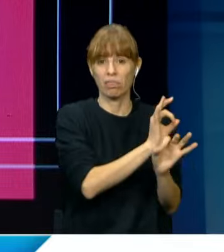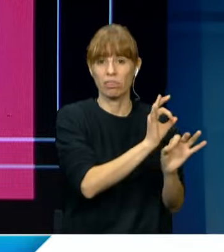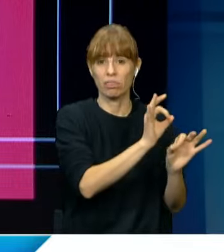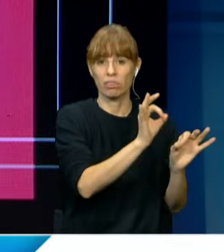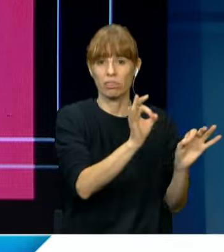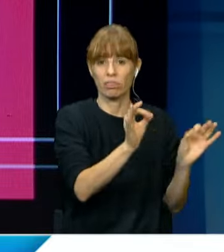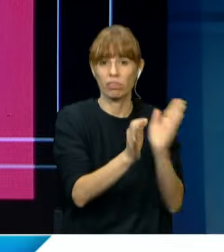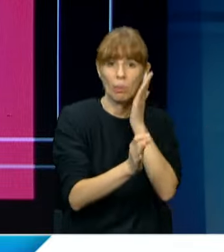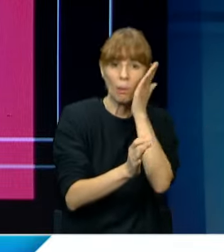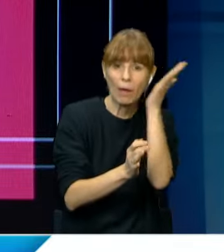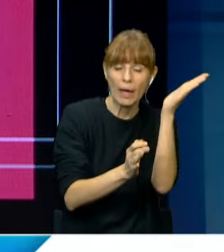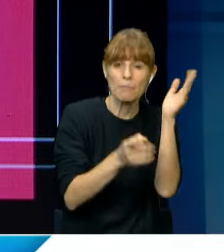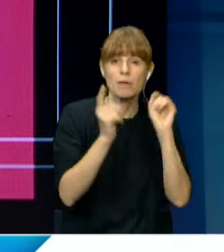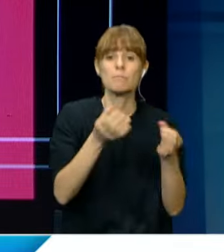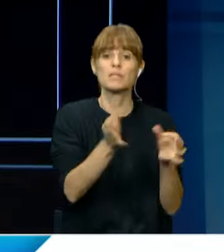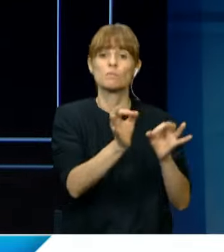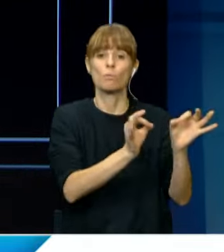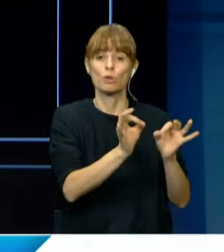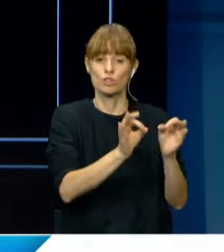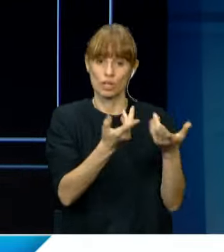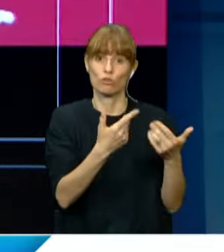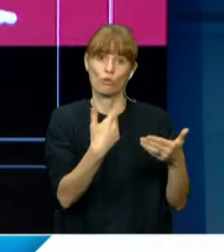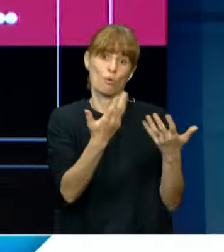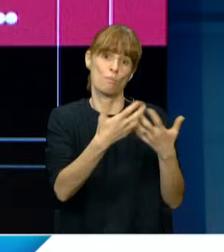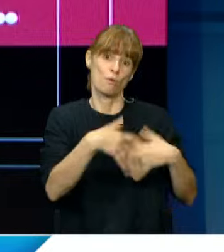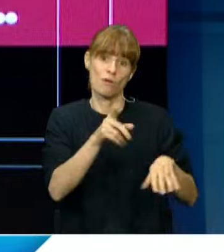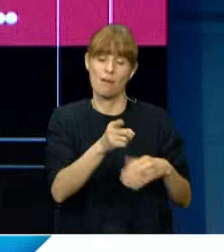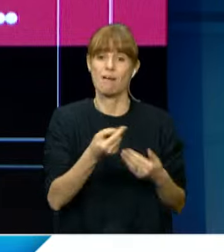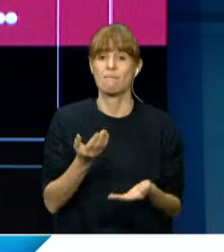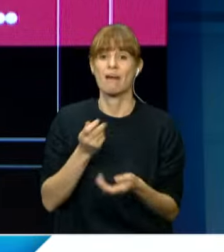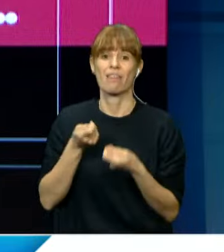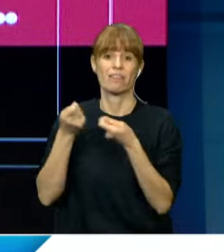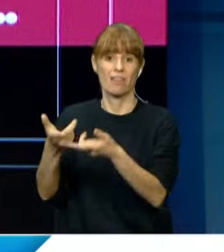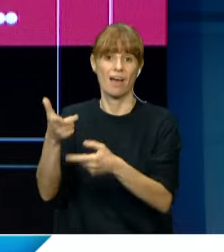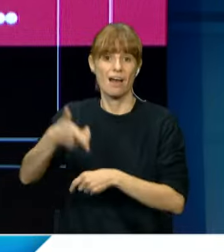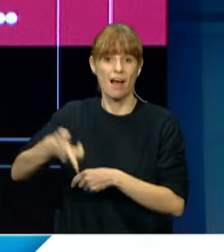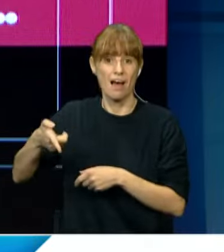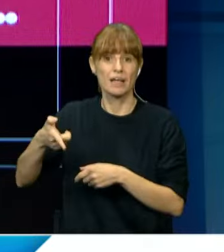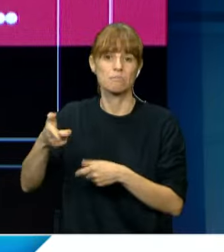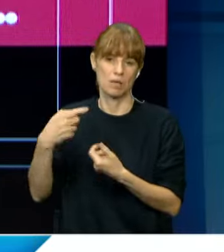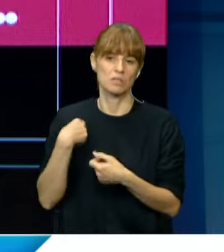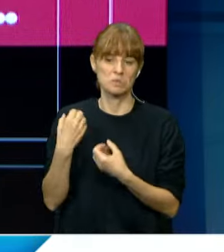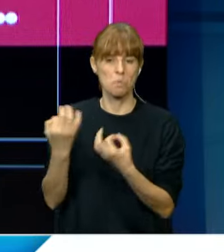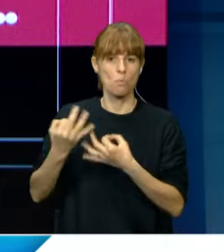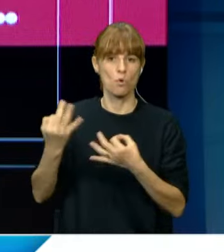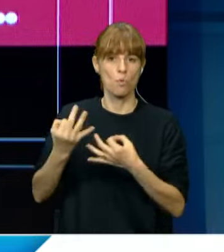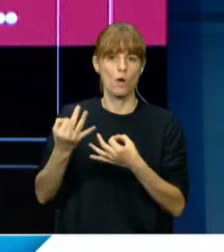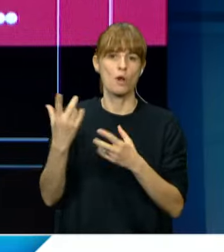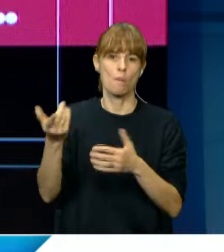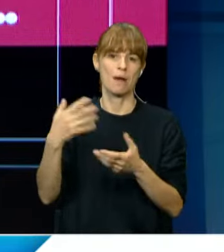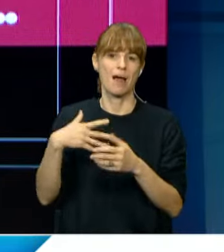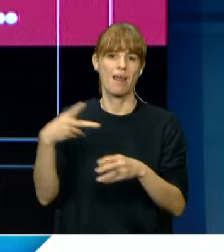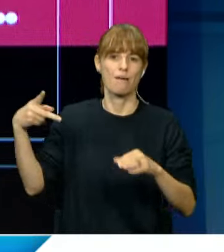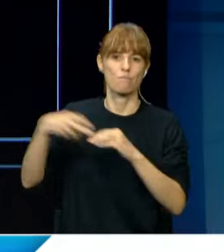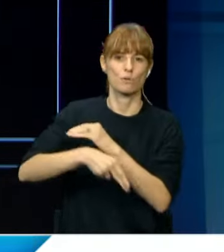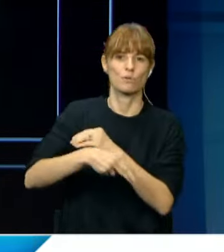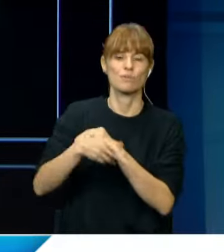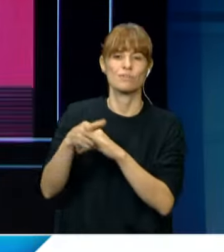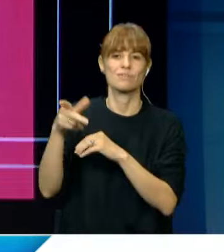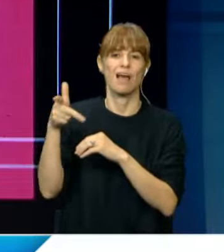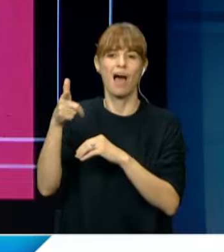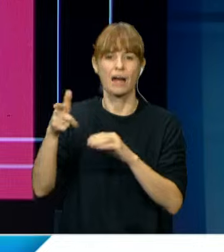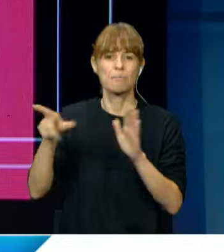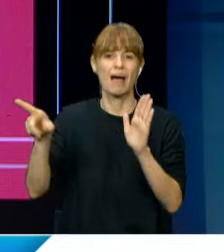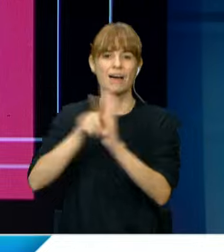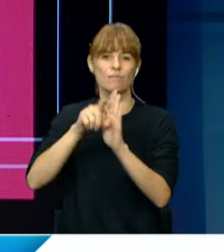de Entrega Voluntaria ha sido eficaz en la reducción de la circulación de armas ilícitas y